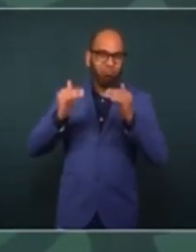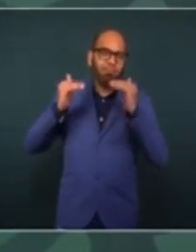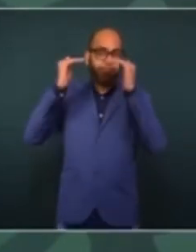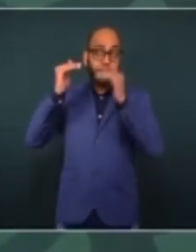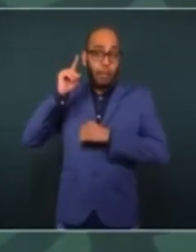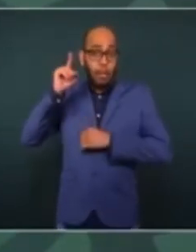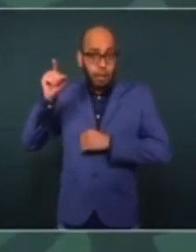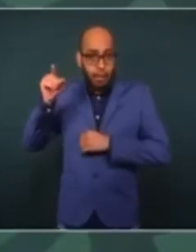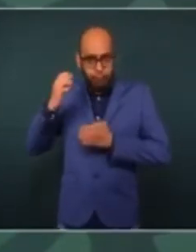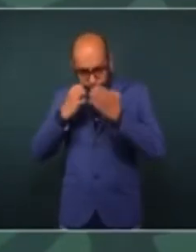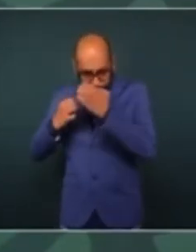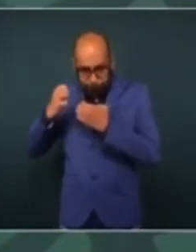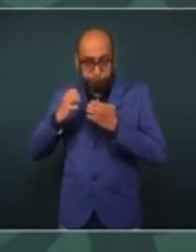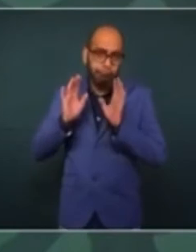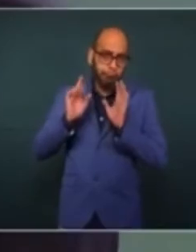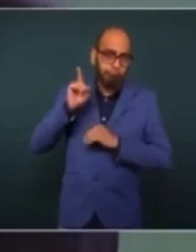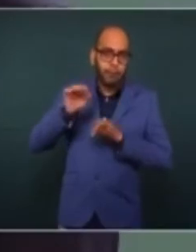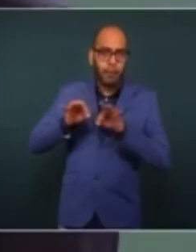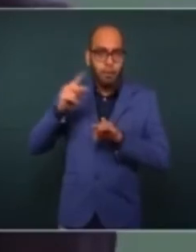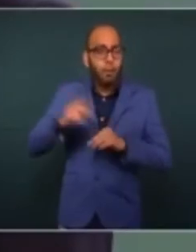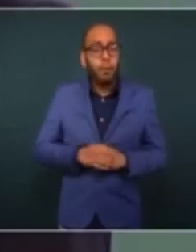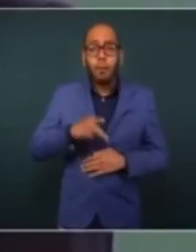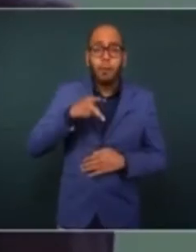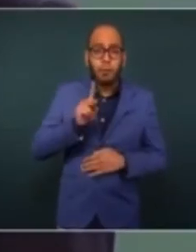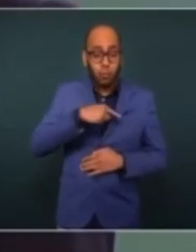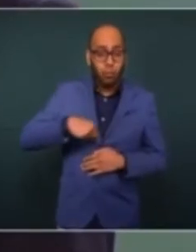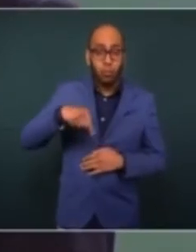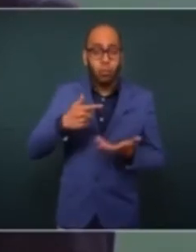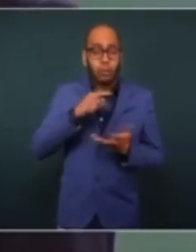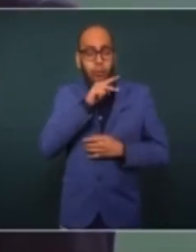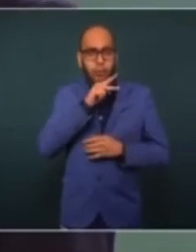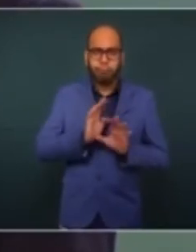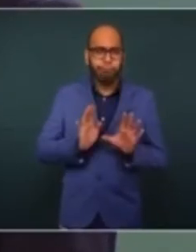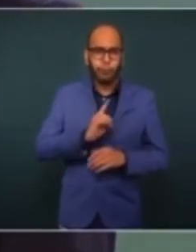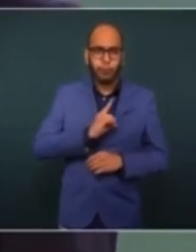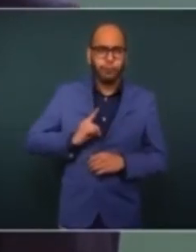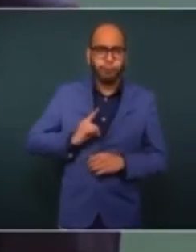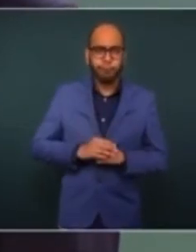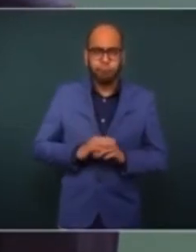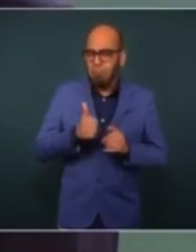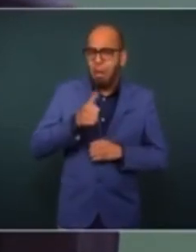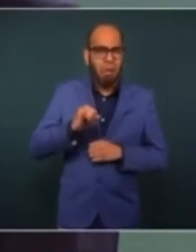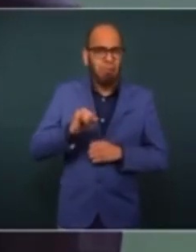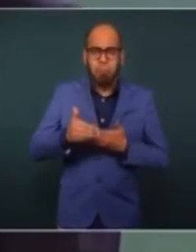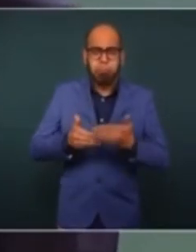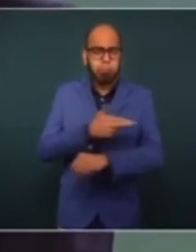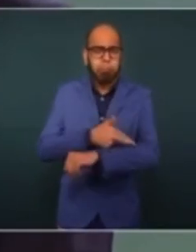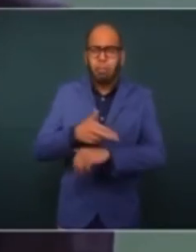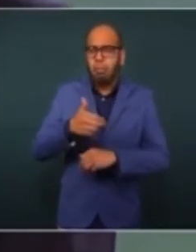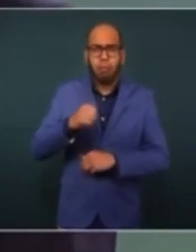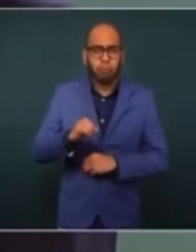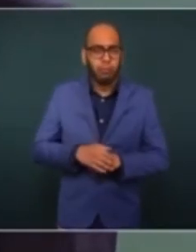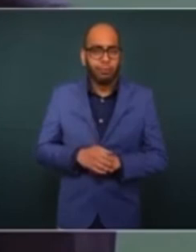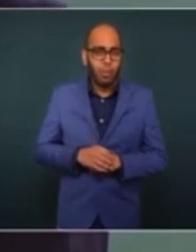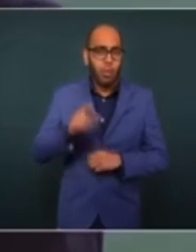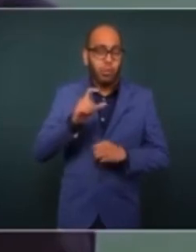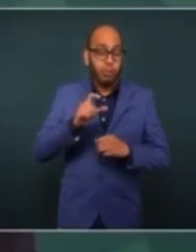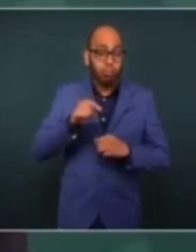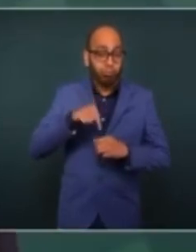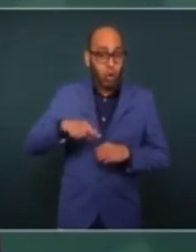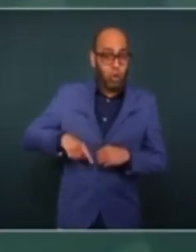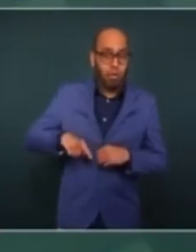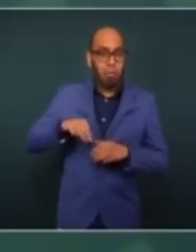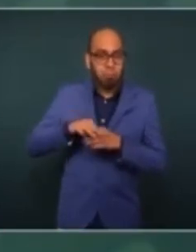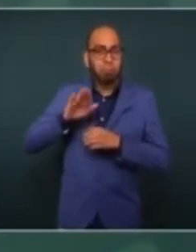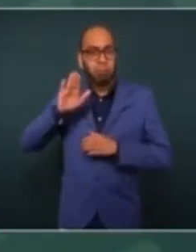resuelva. Pero también no debemos de alarmarnos. Son procedimientos establecidos en una democracia, pues no